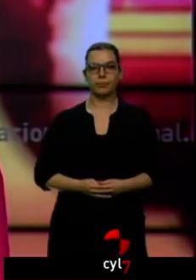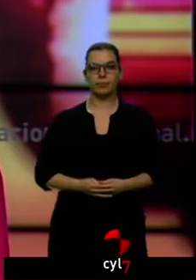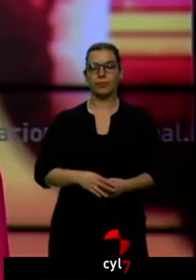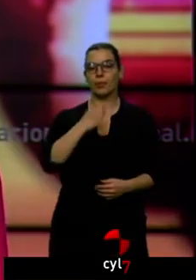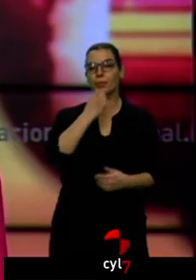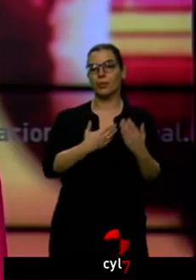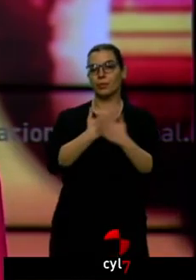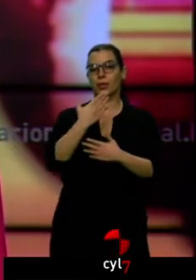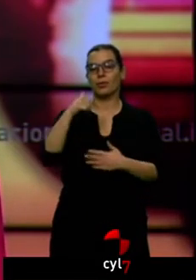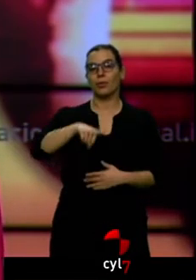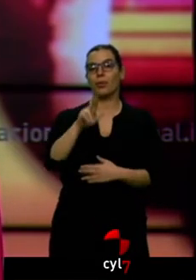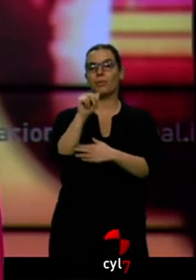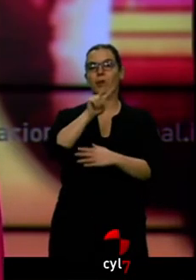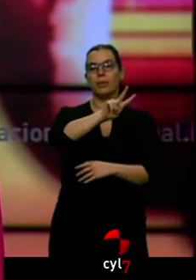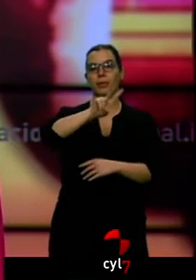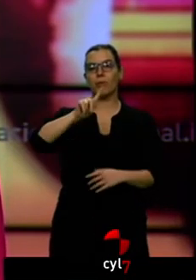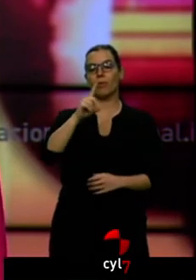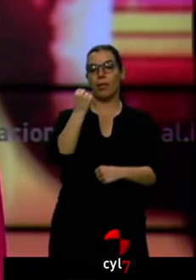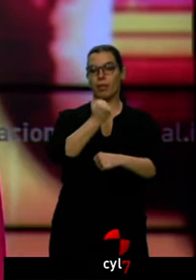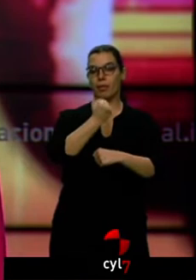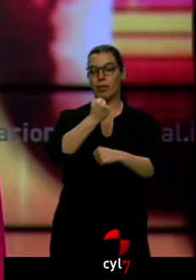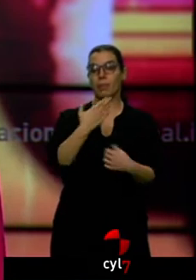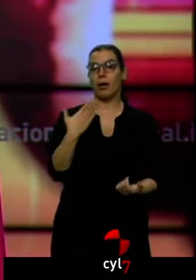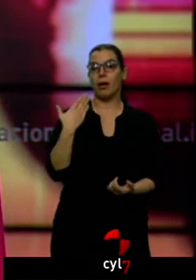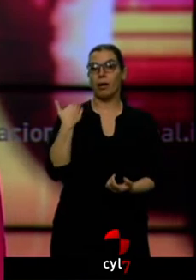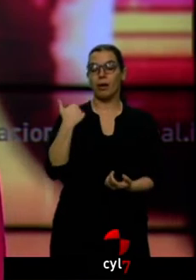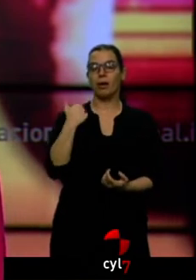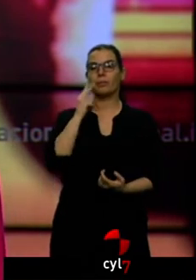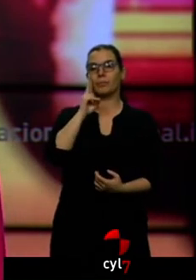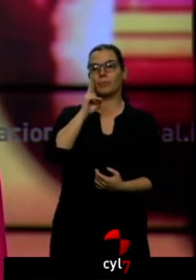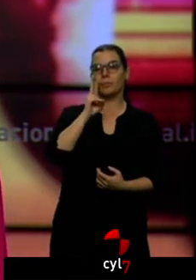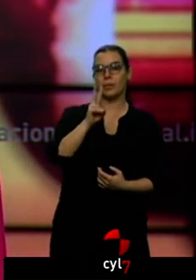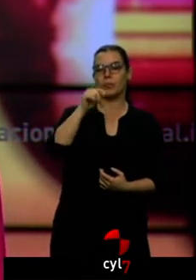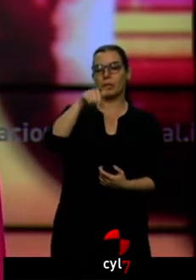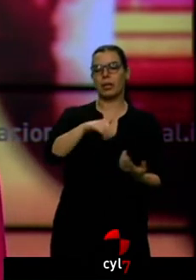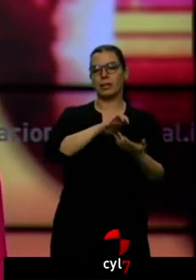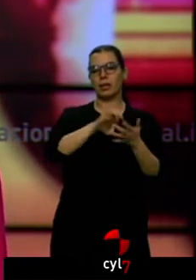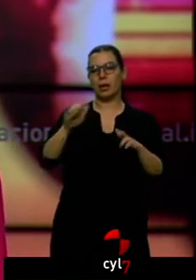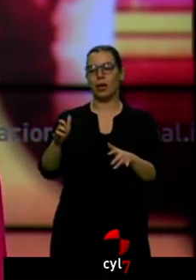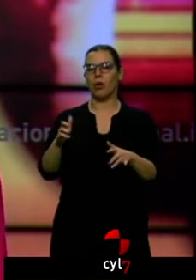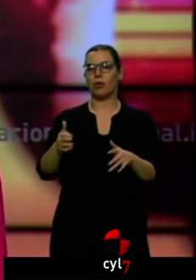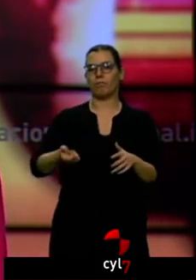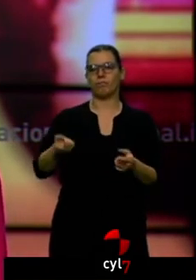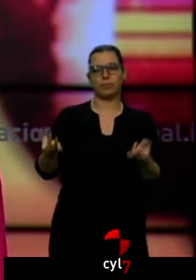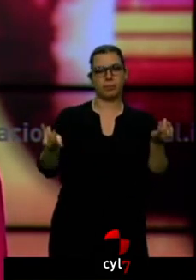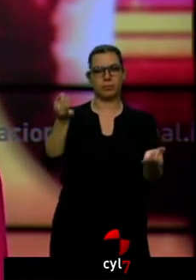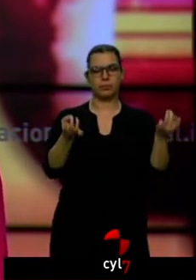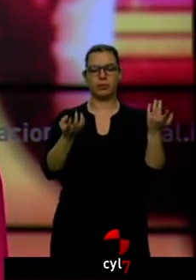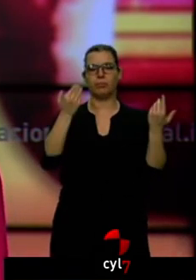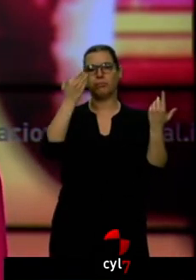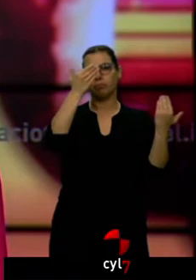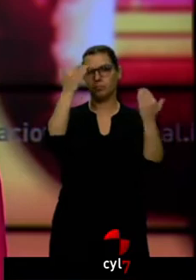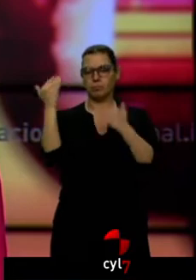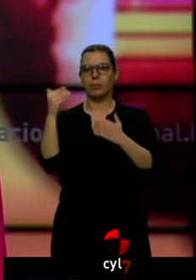Buenos días, es viernes 21 de diciembre. Ayer vimos más gestos aquí en Castilla y León en recuerdo de Laura Luelmo,